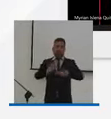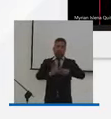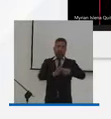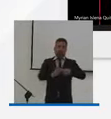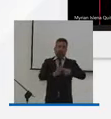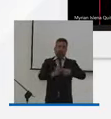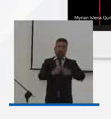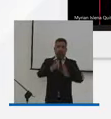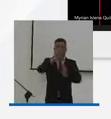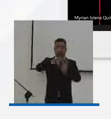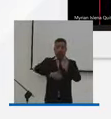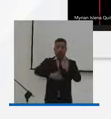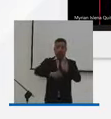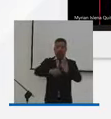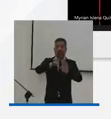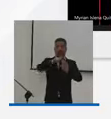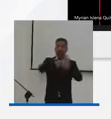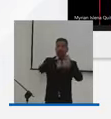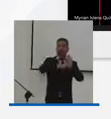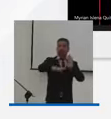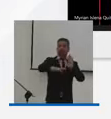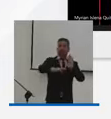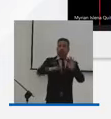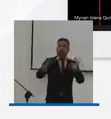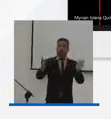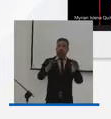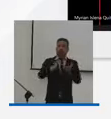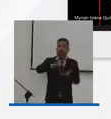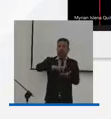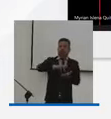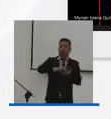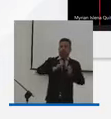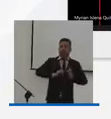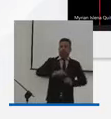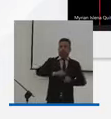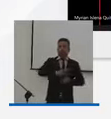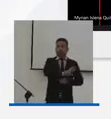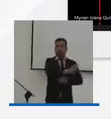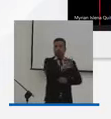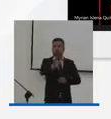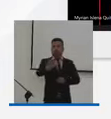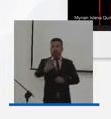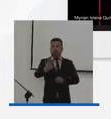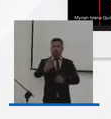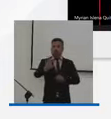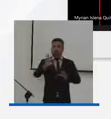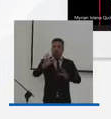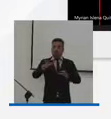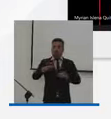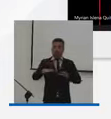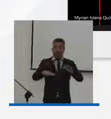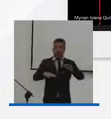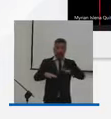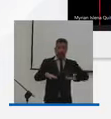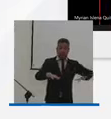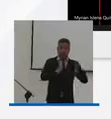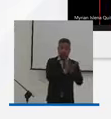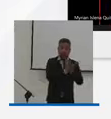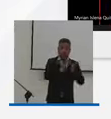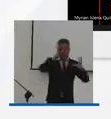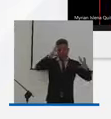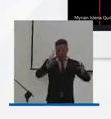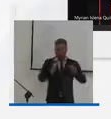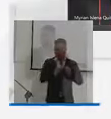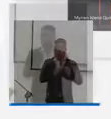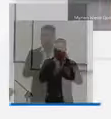como implementar y evaluar políticas públicas con participación ciudadana, conceptar con el sector